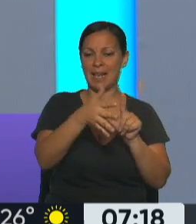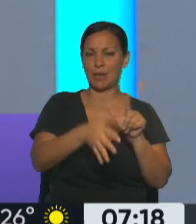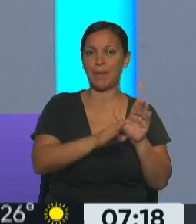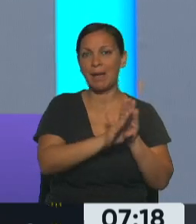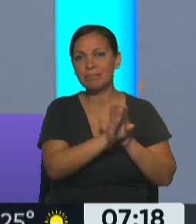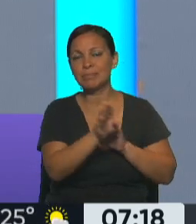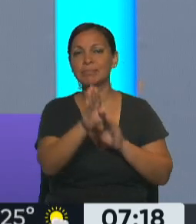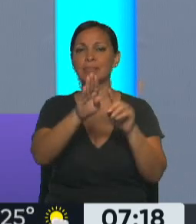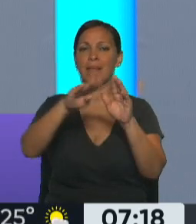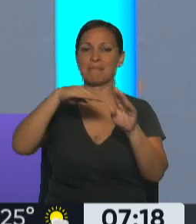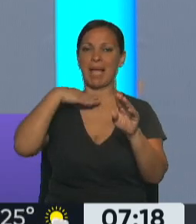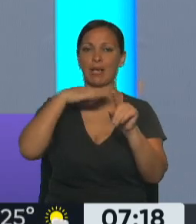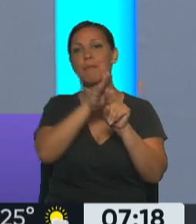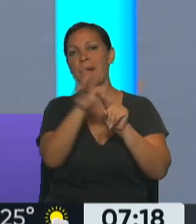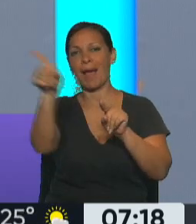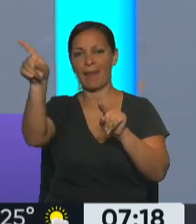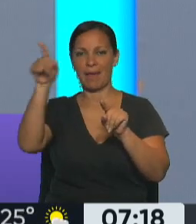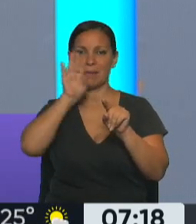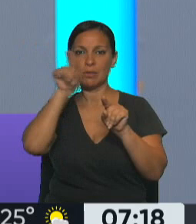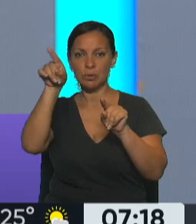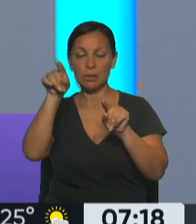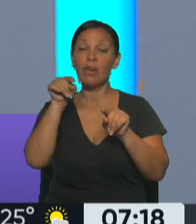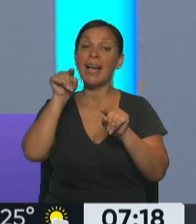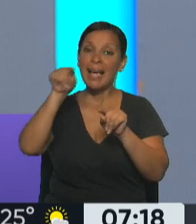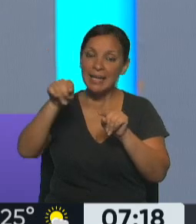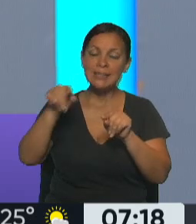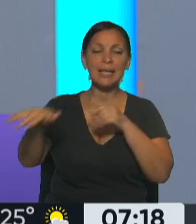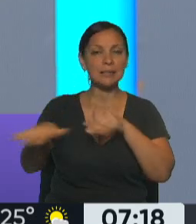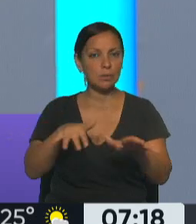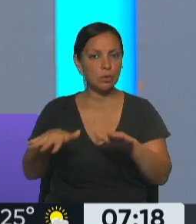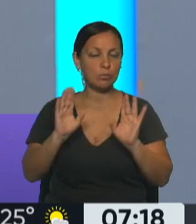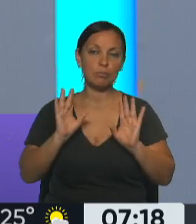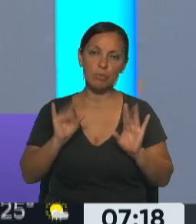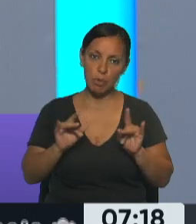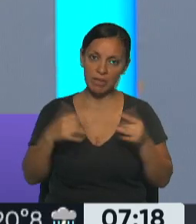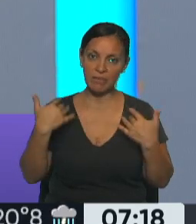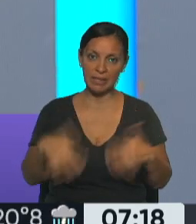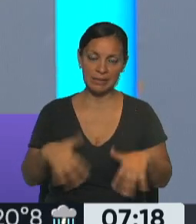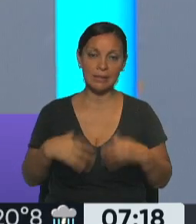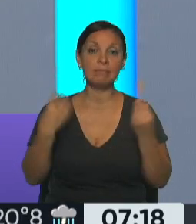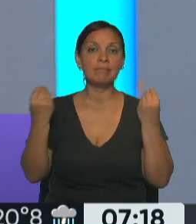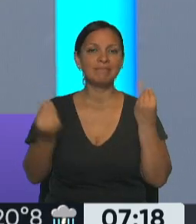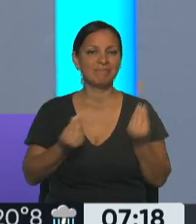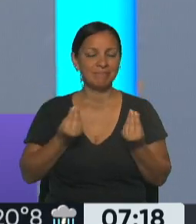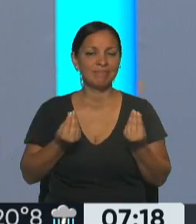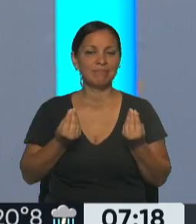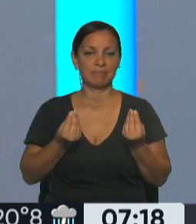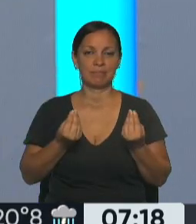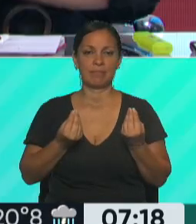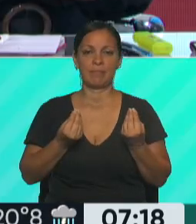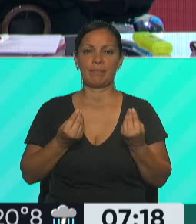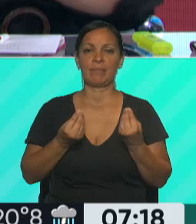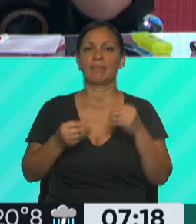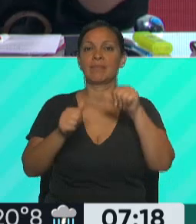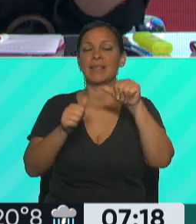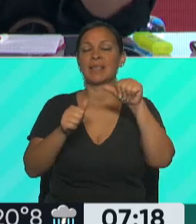Una situación muy compleja que a Estados Unidos le está costando mucho abordar. Porque la verdad es que las condiciones, sobre todo en Centroamérica,